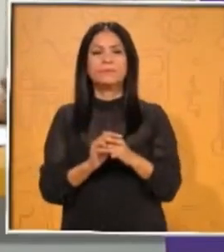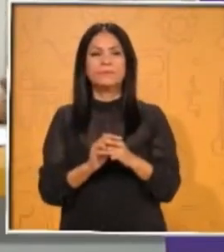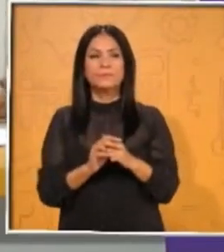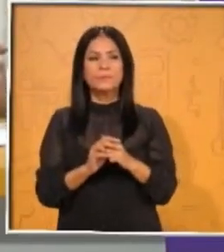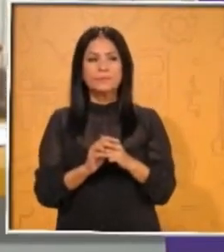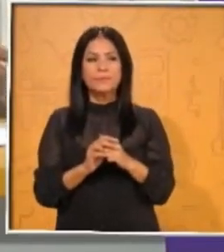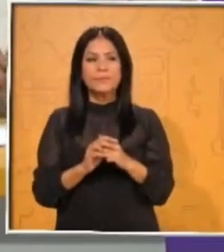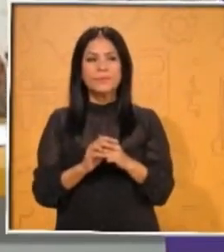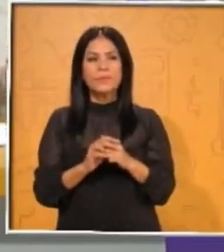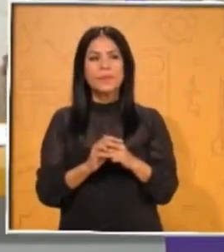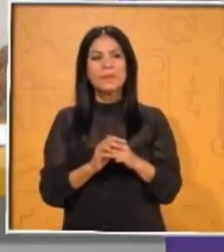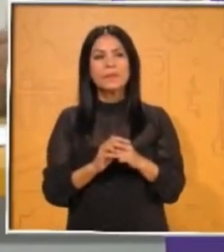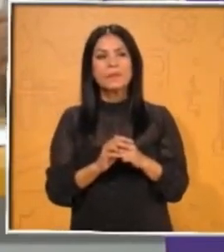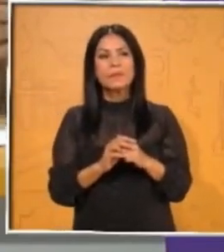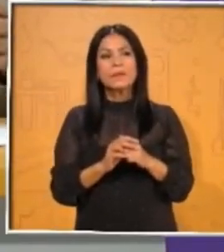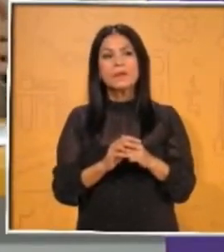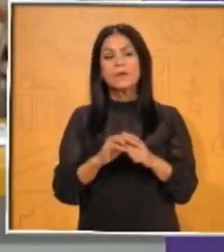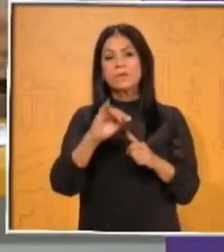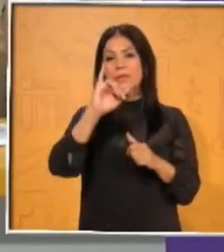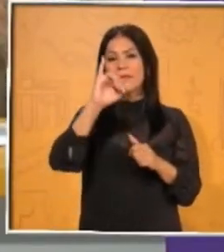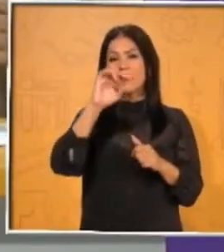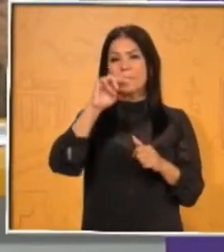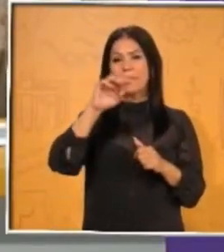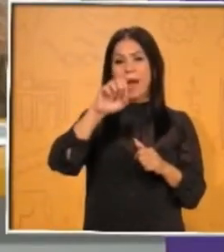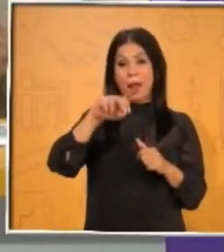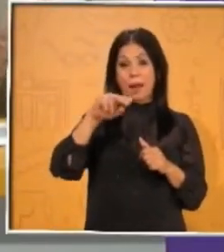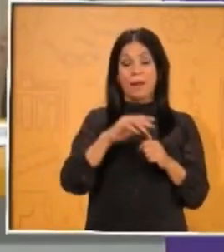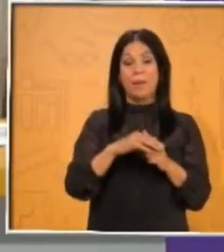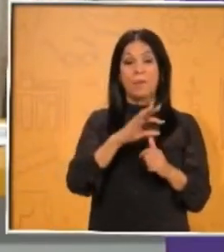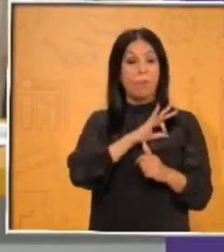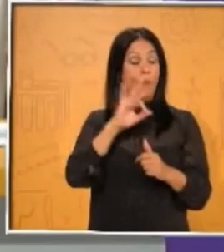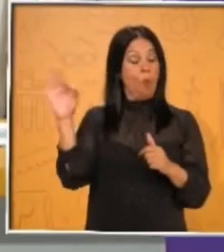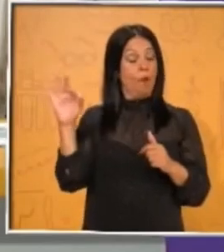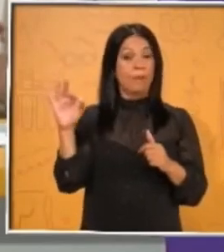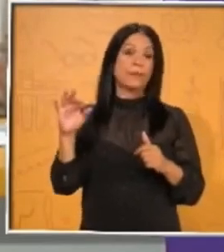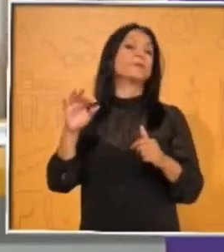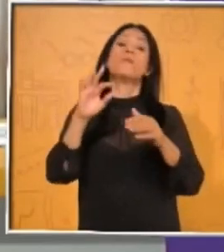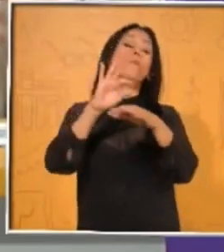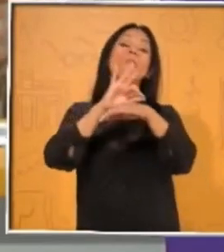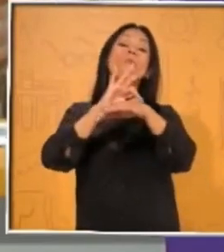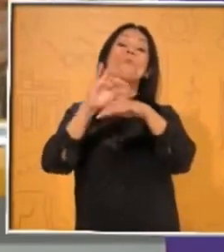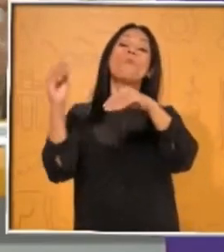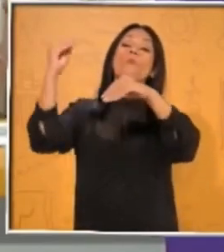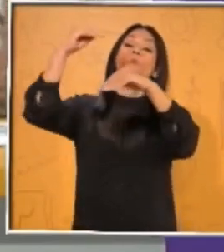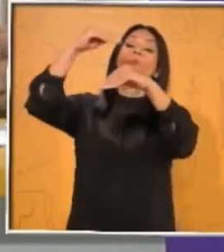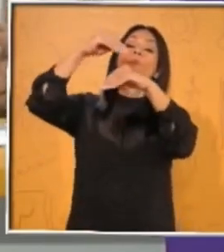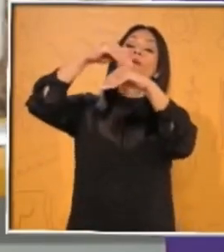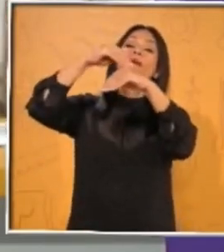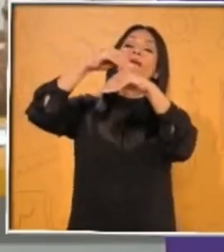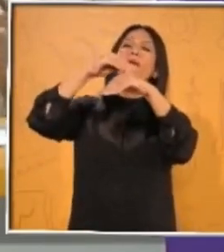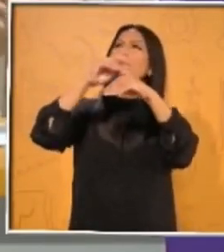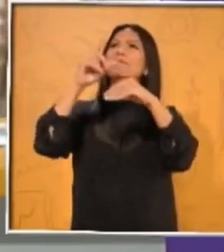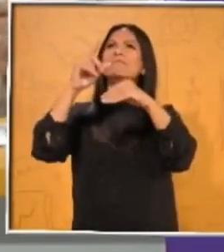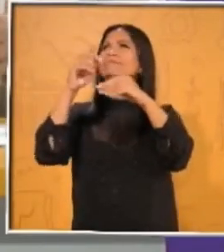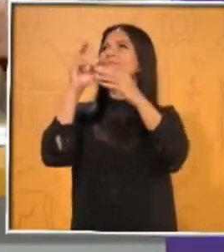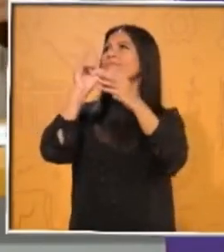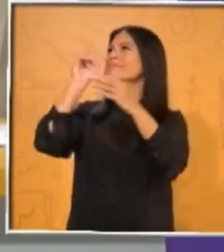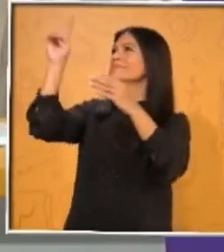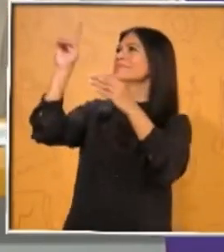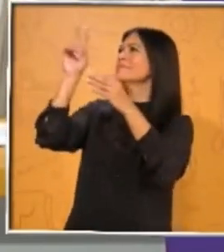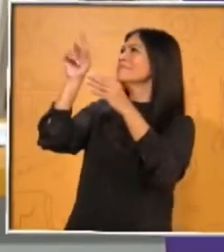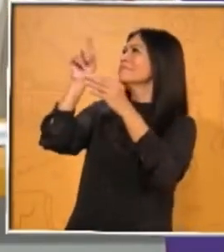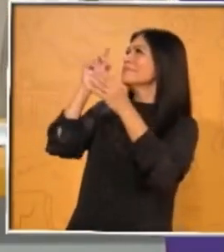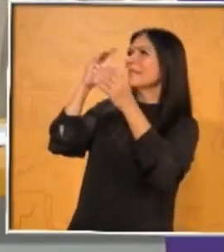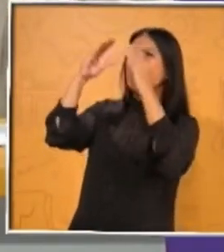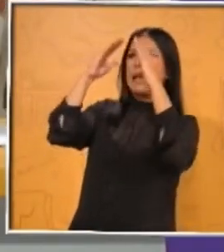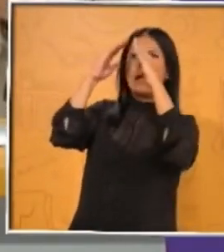los imanes artificiales, podrán poner cualquier imán, normalmente los conocemos en forma de herradura, de media luna, o algunos de los